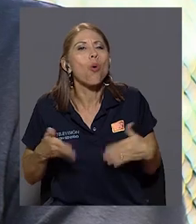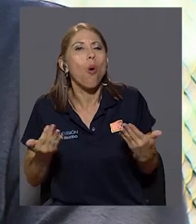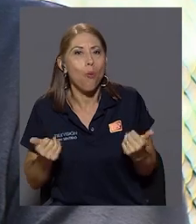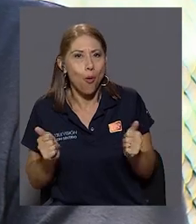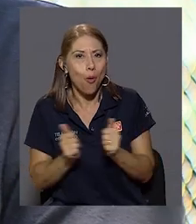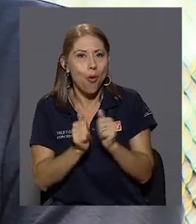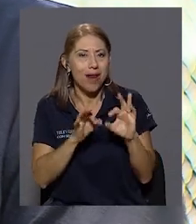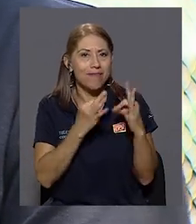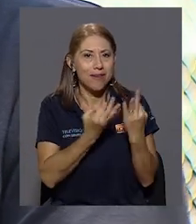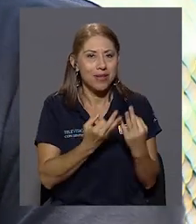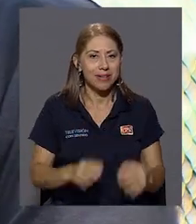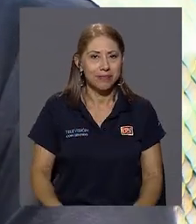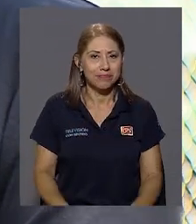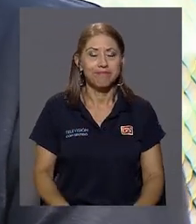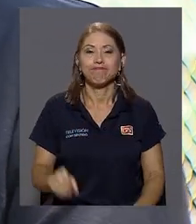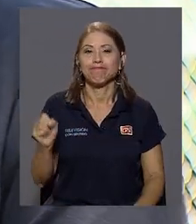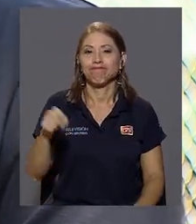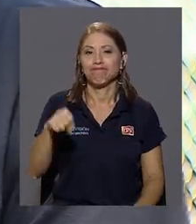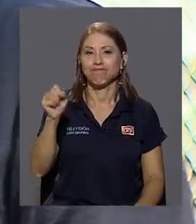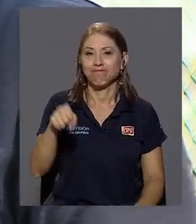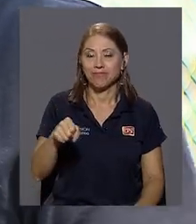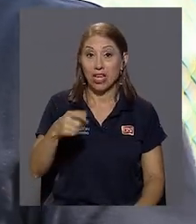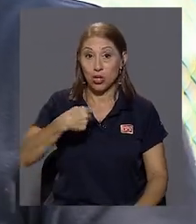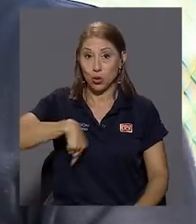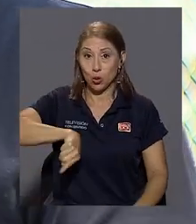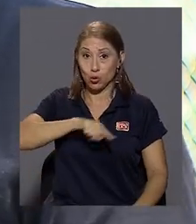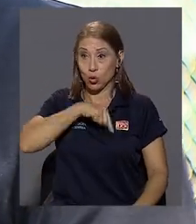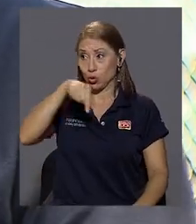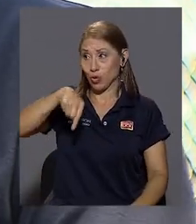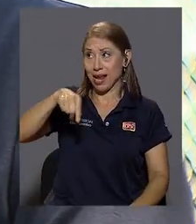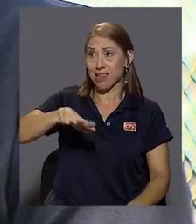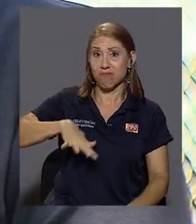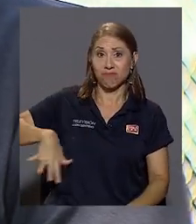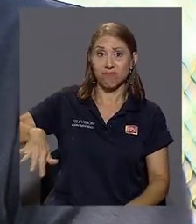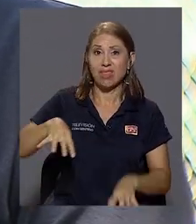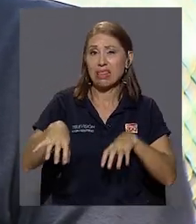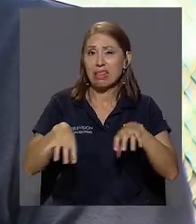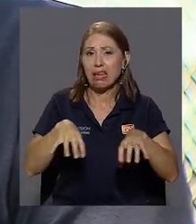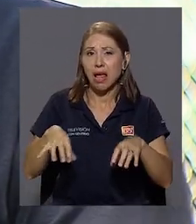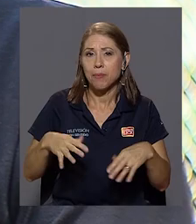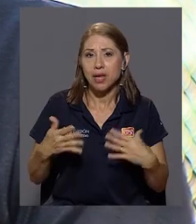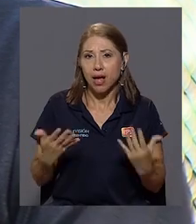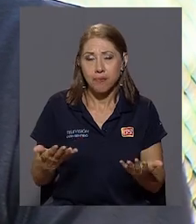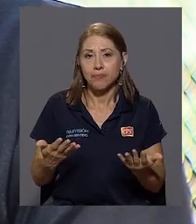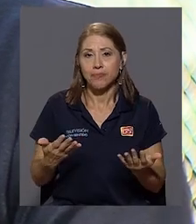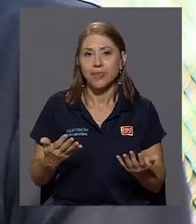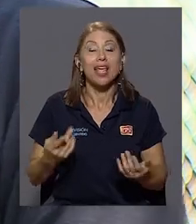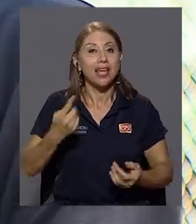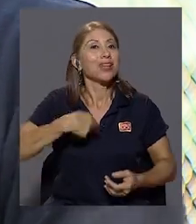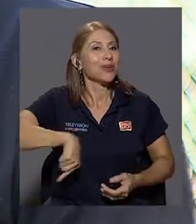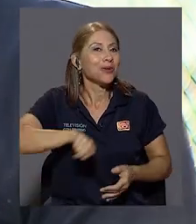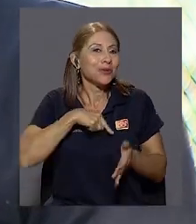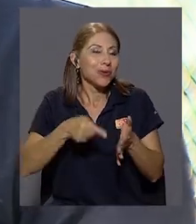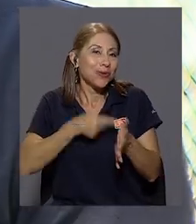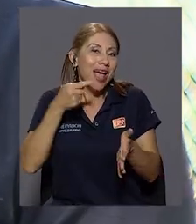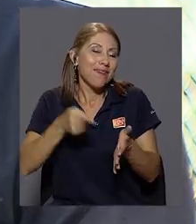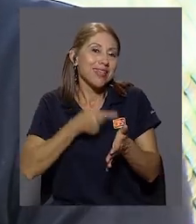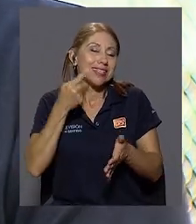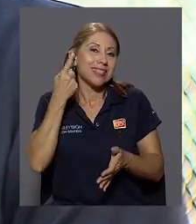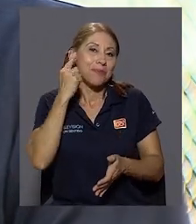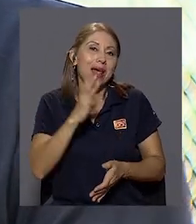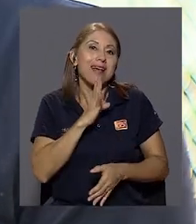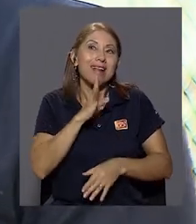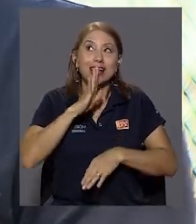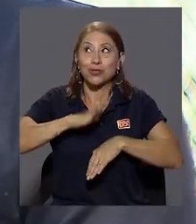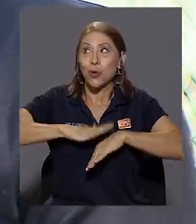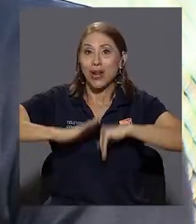su familia? Por supuesto. La parte de la dinámica que nosotros tenemos en este centro es que, y de hecho nosotros a veces para